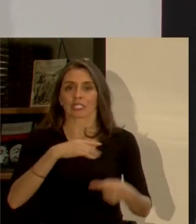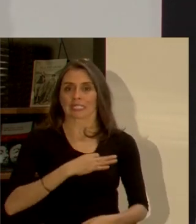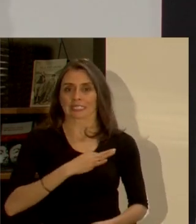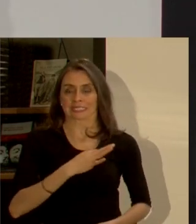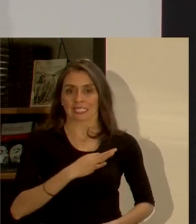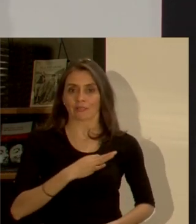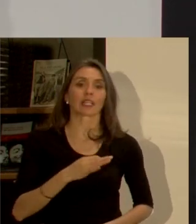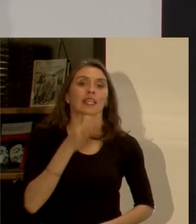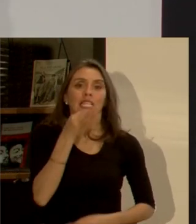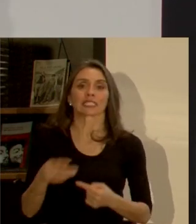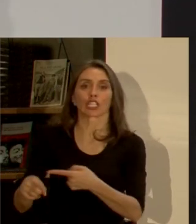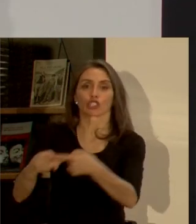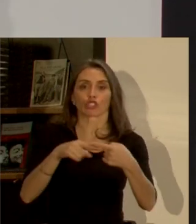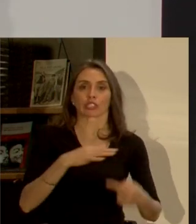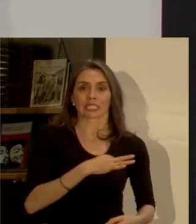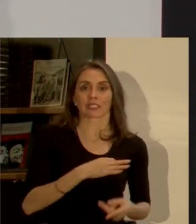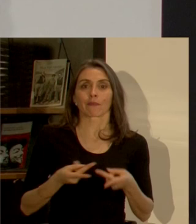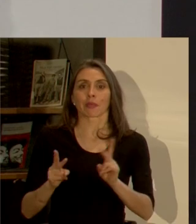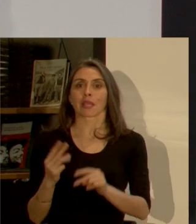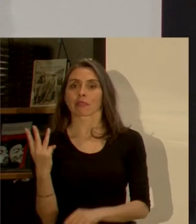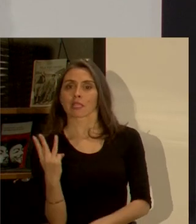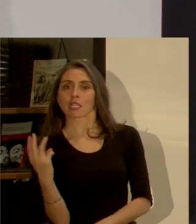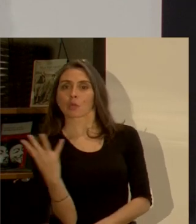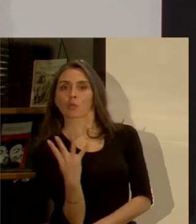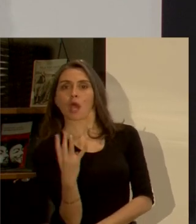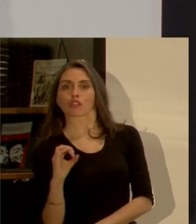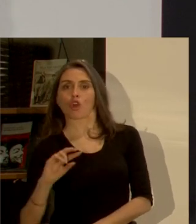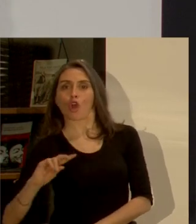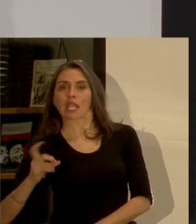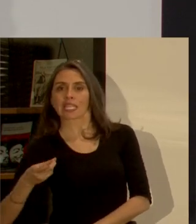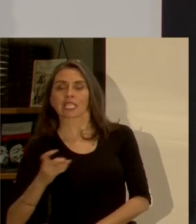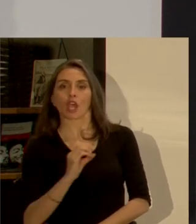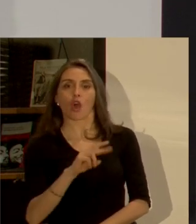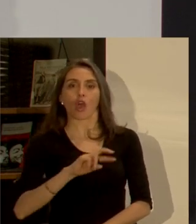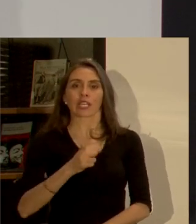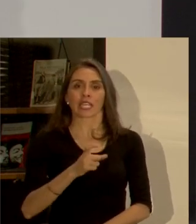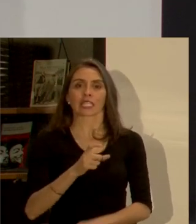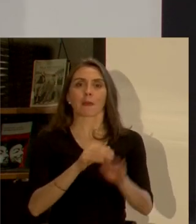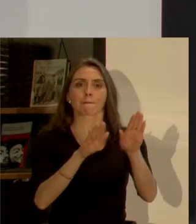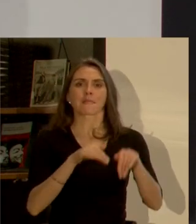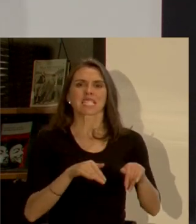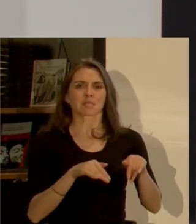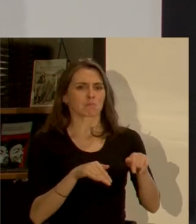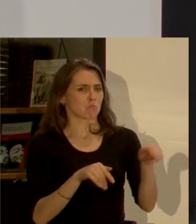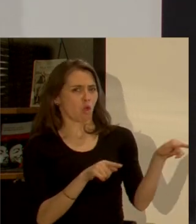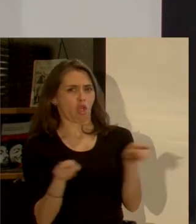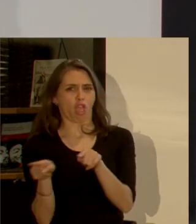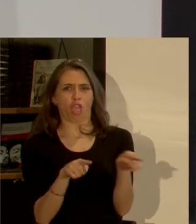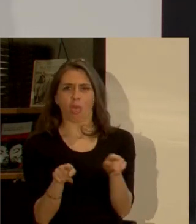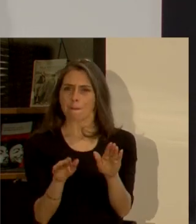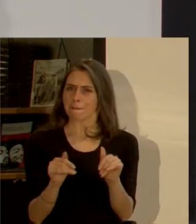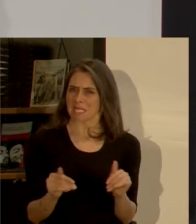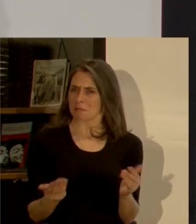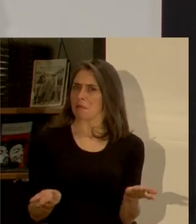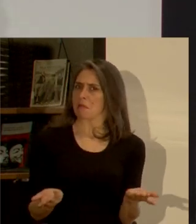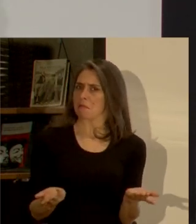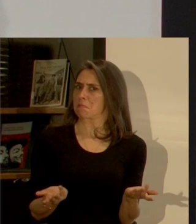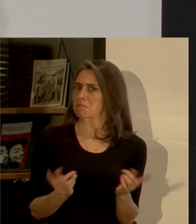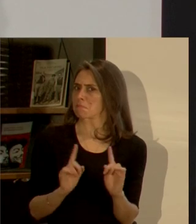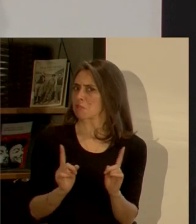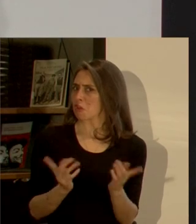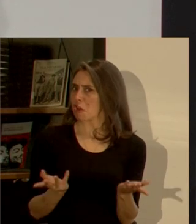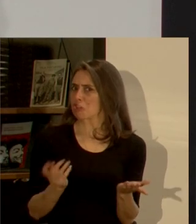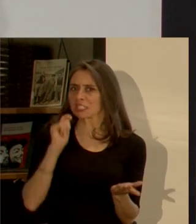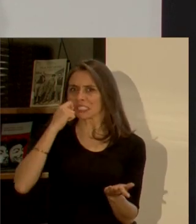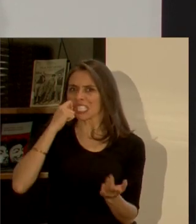finalmente si hablamos de la sociedad civil y permitimos que hayan tres o cuatro ONG o que la ONG venga de un mismo lugar pareciera que no no